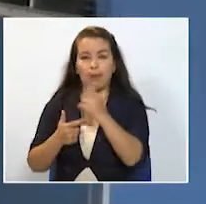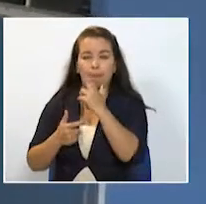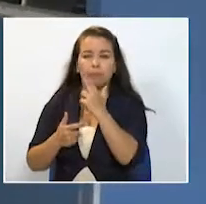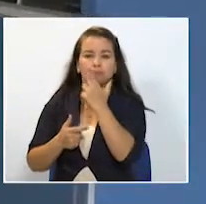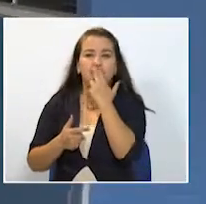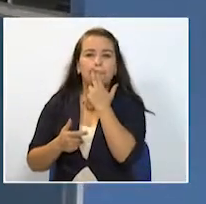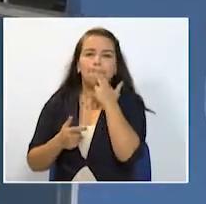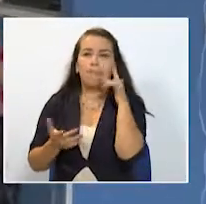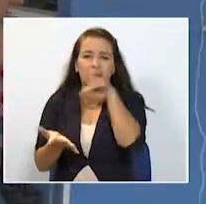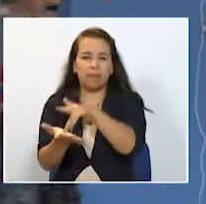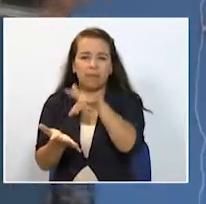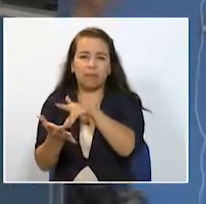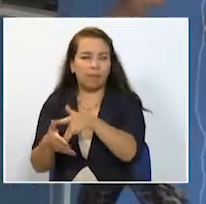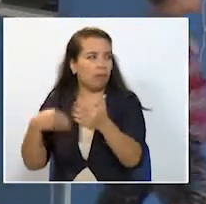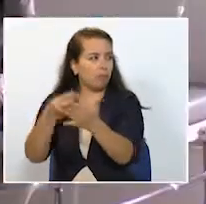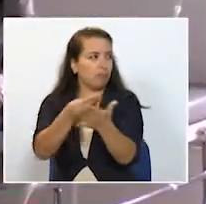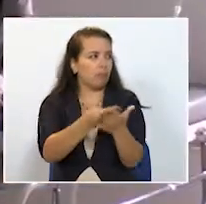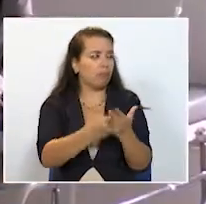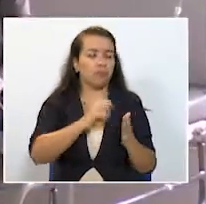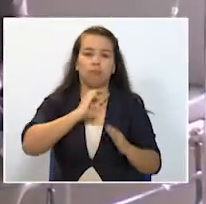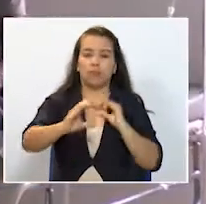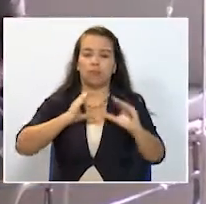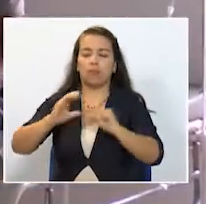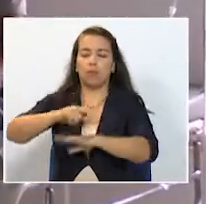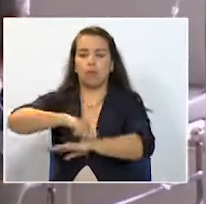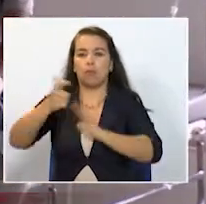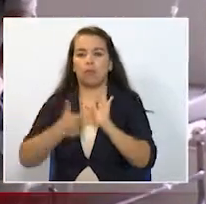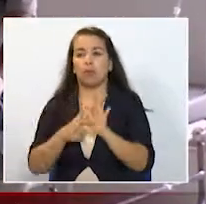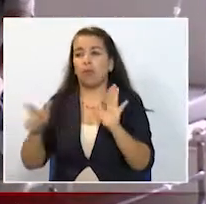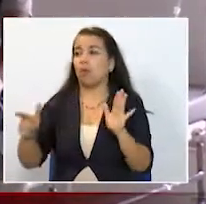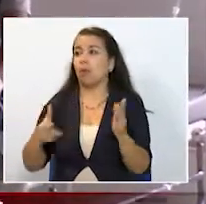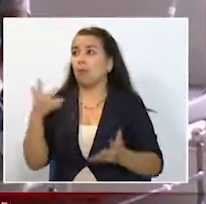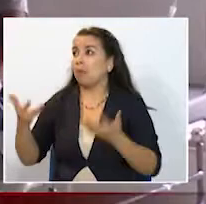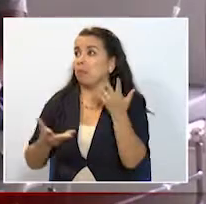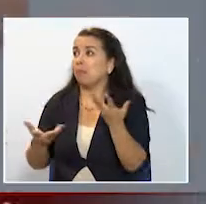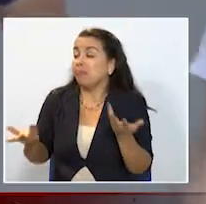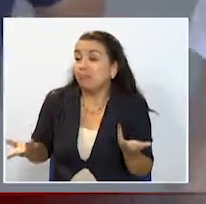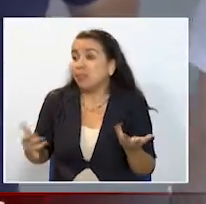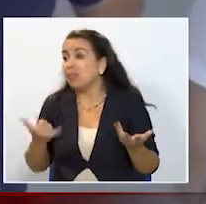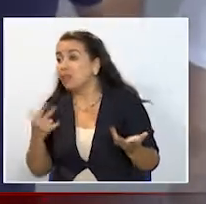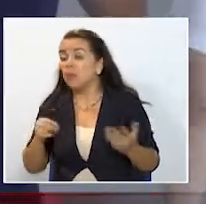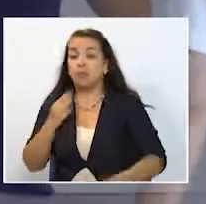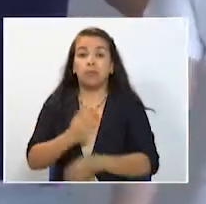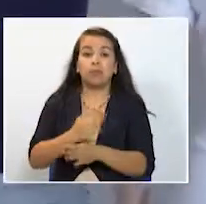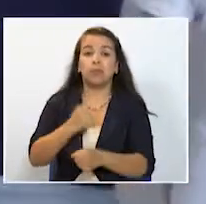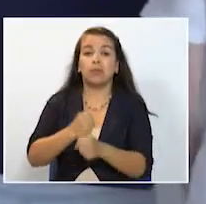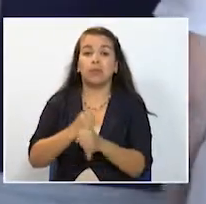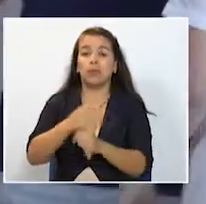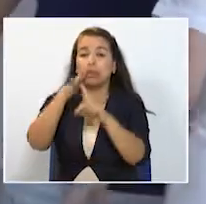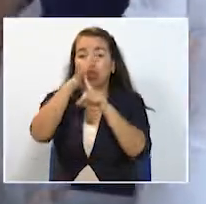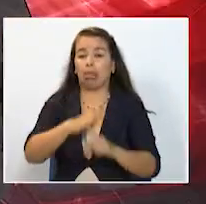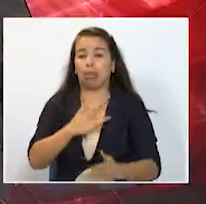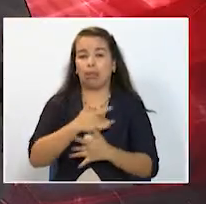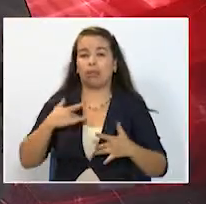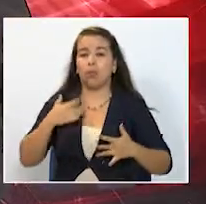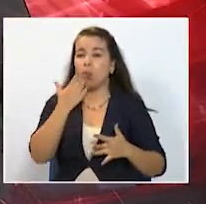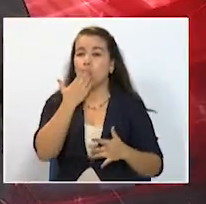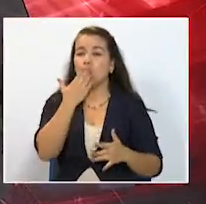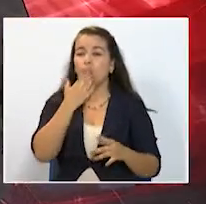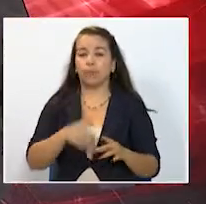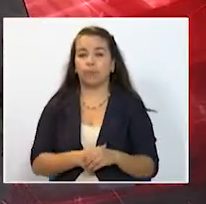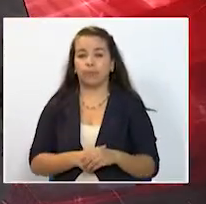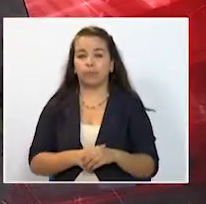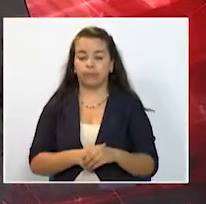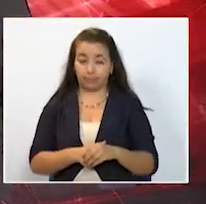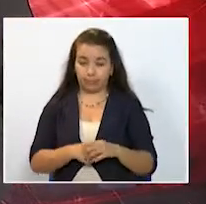tiene el hospital con sus trabajadores y acabar con esta incertidumbre que acosa al sector de la salud en Calarca Esta